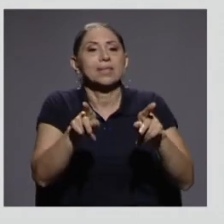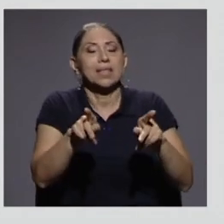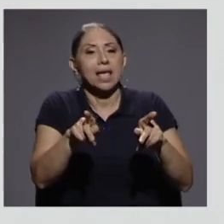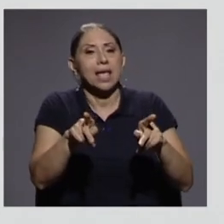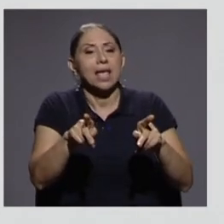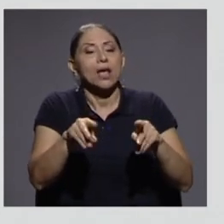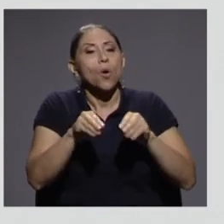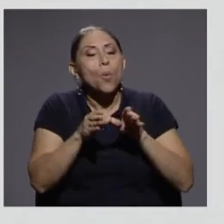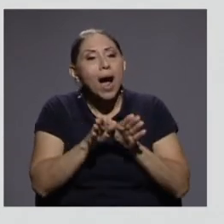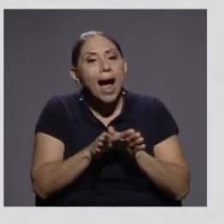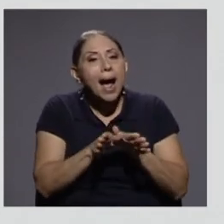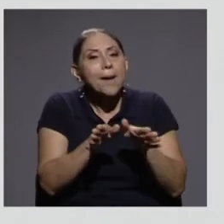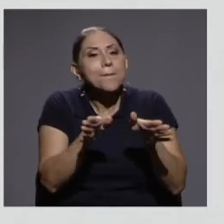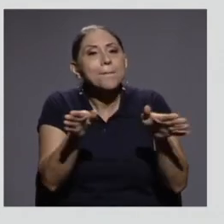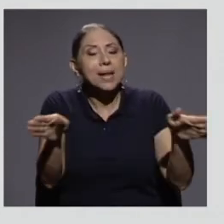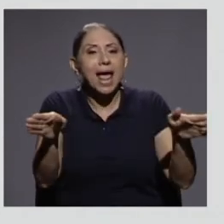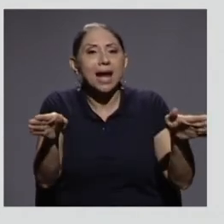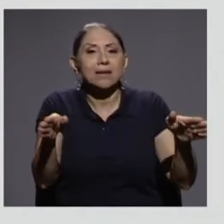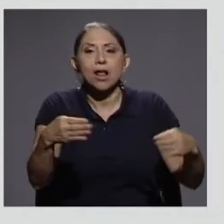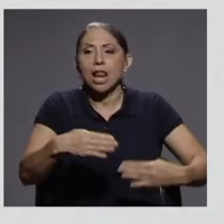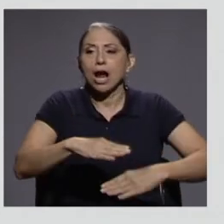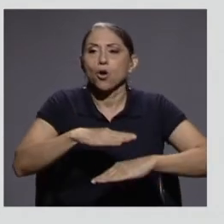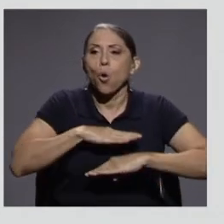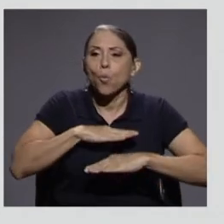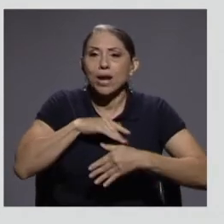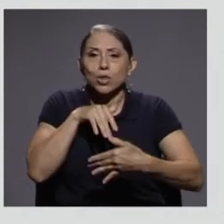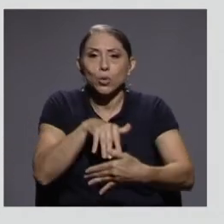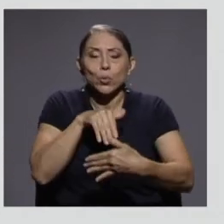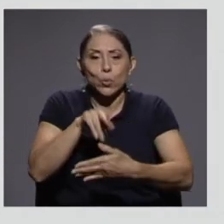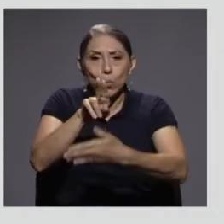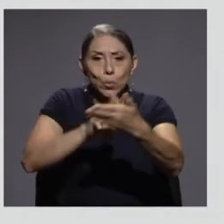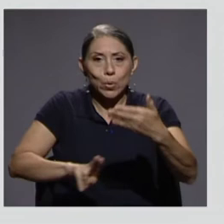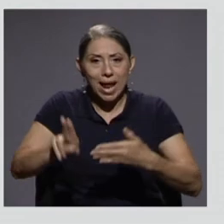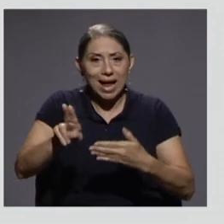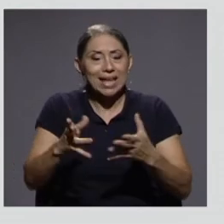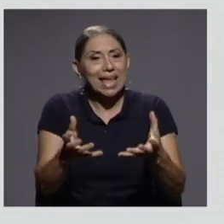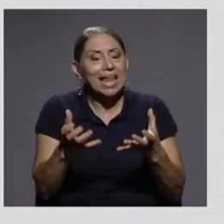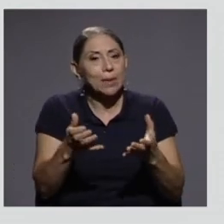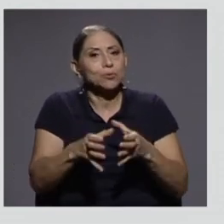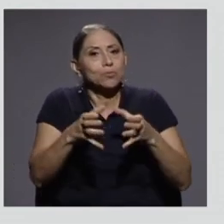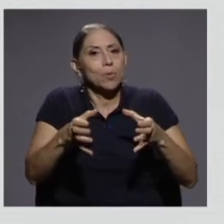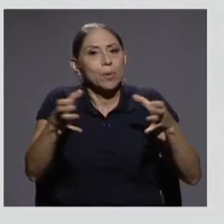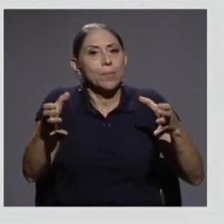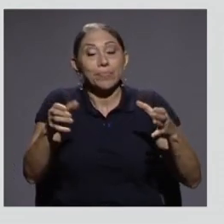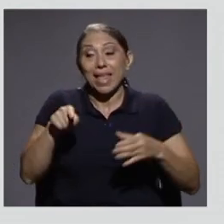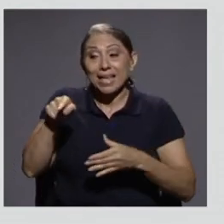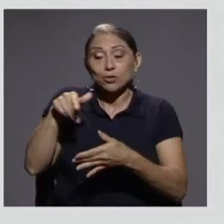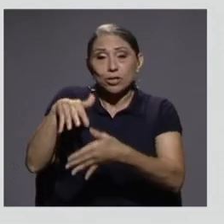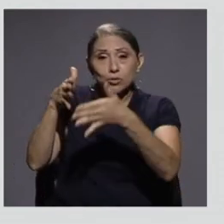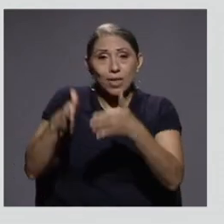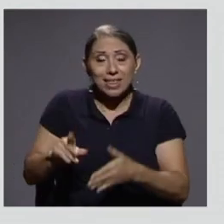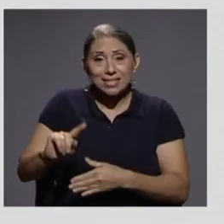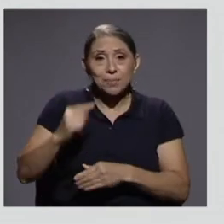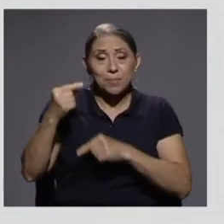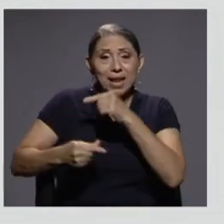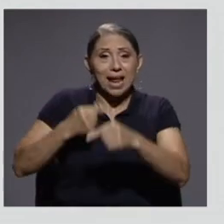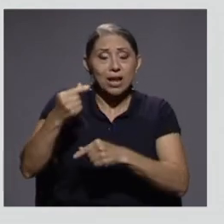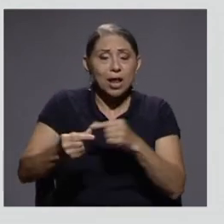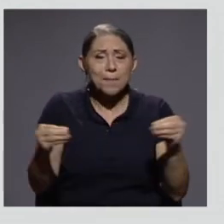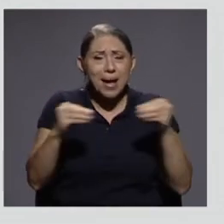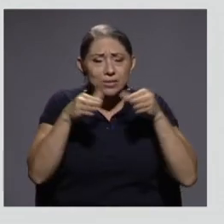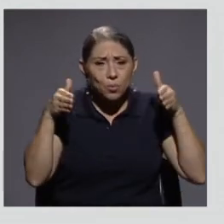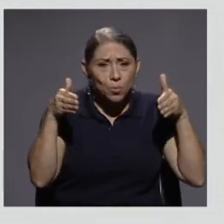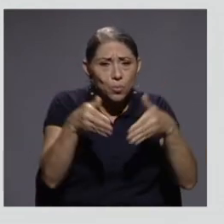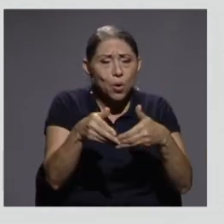desearíamos que fuera creciendo. Los estudiantes de primera generación tienden a estar concentrados en la zona huetar